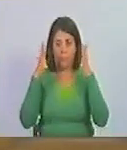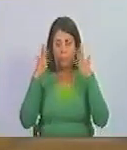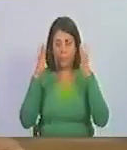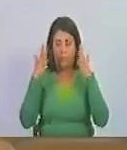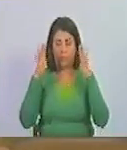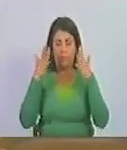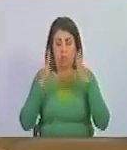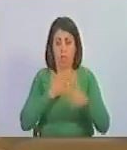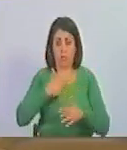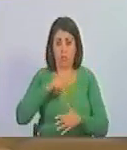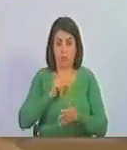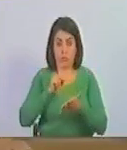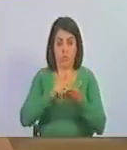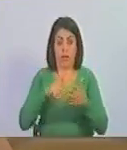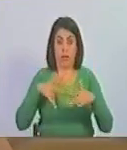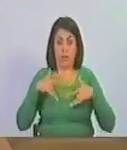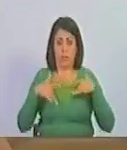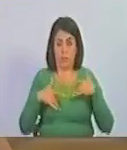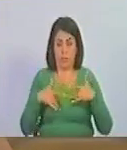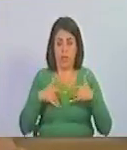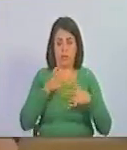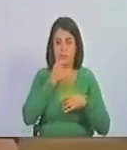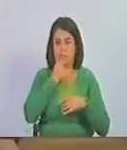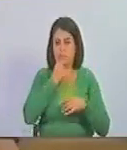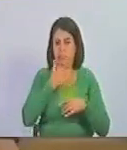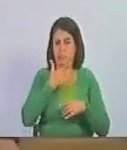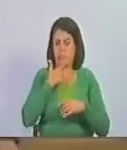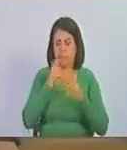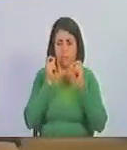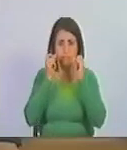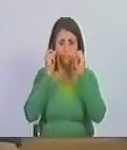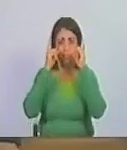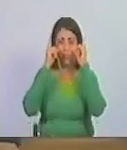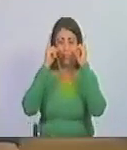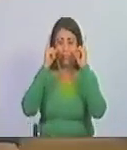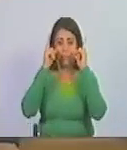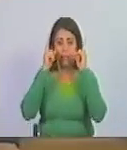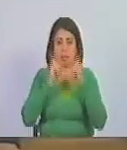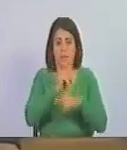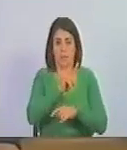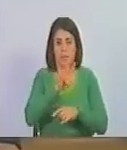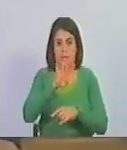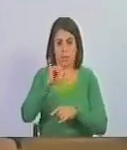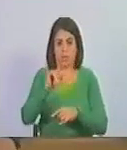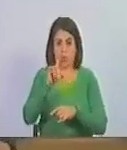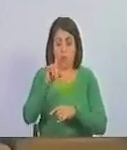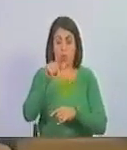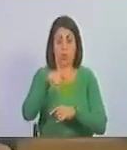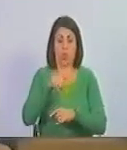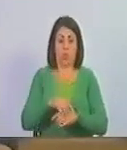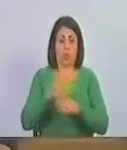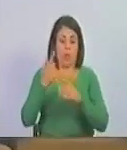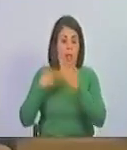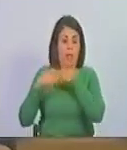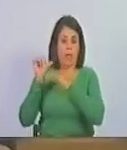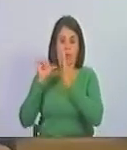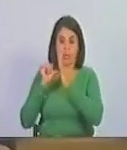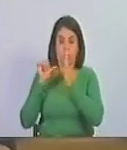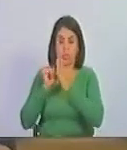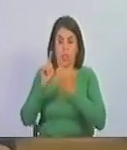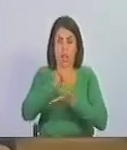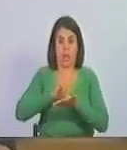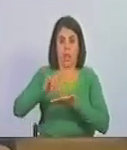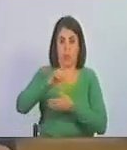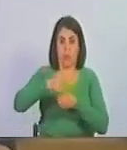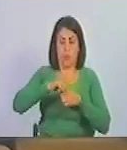Estuvimos en un acto hermoso, sorprendente, el 24 de julio, allá en el